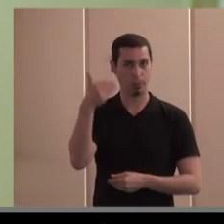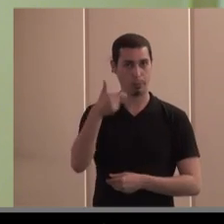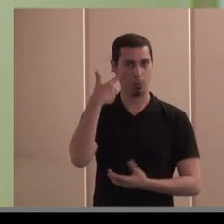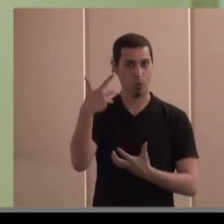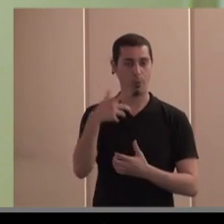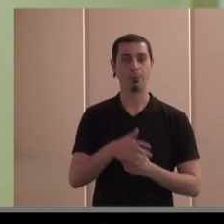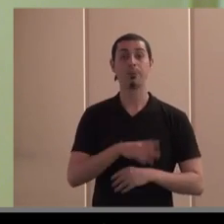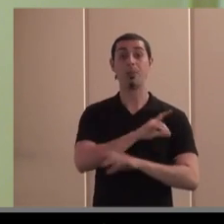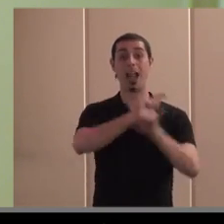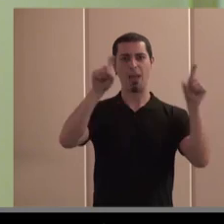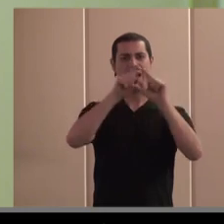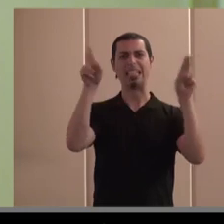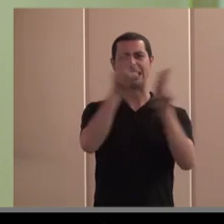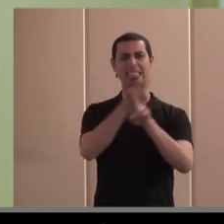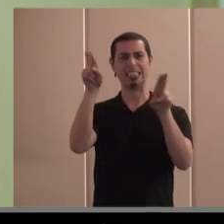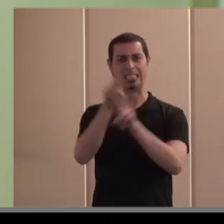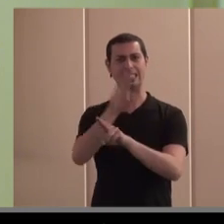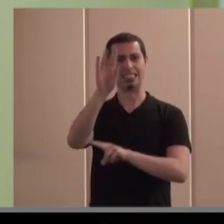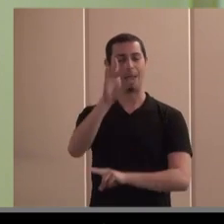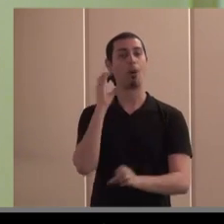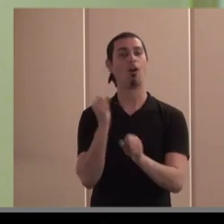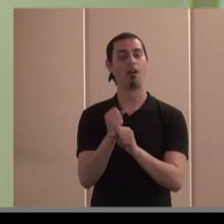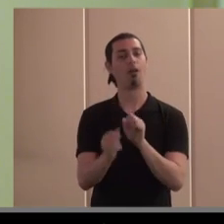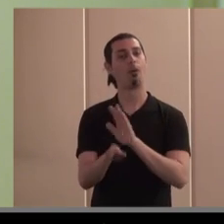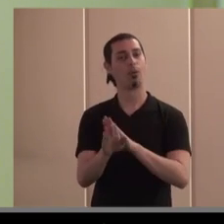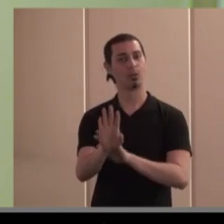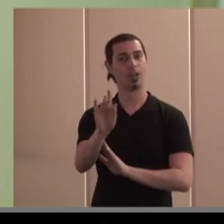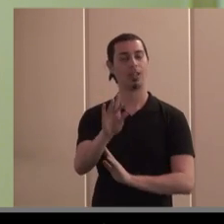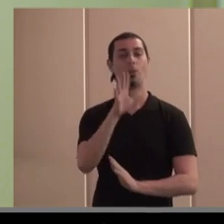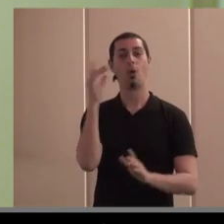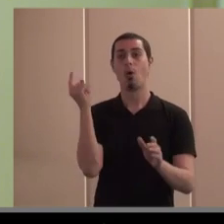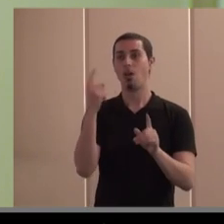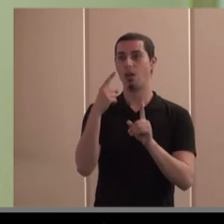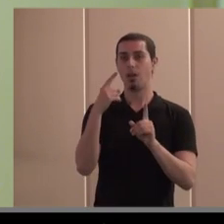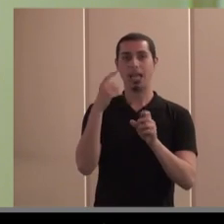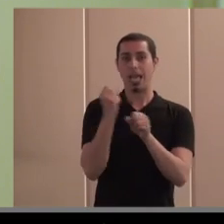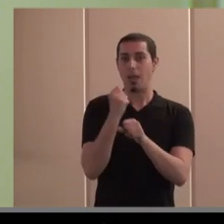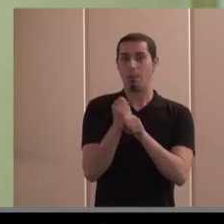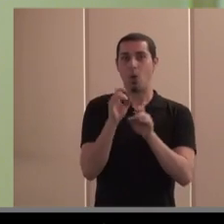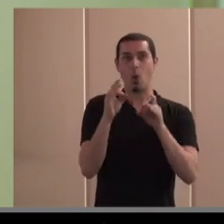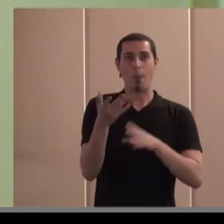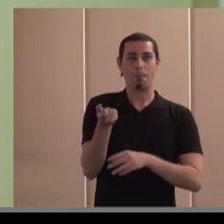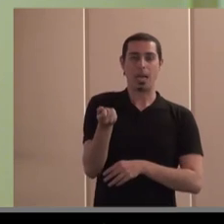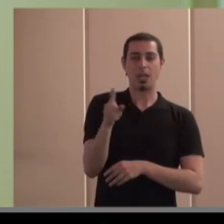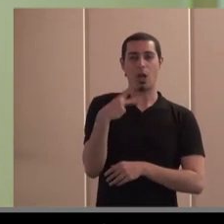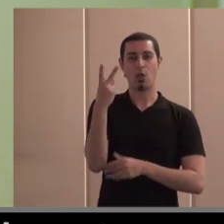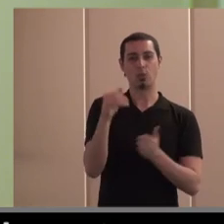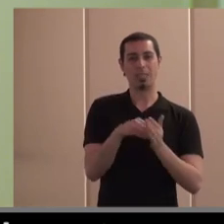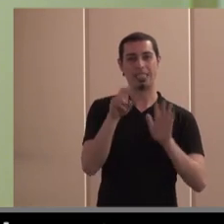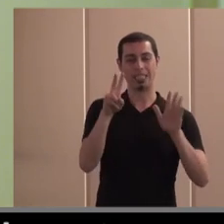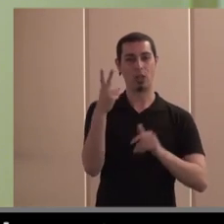hemos cerrado empresas pero el empleo se mantiene llevamos con unos niveles de empleo muy parecidos a los del 2007 2008